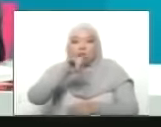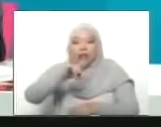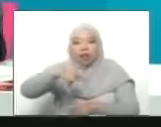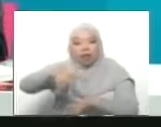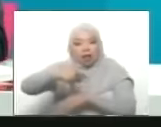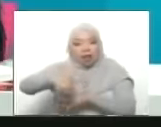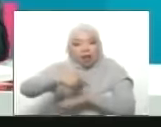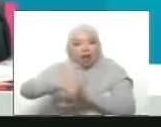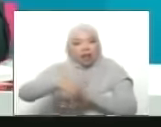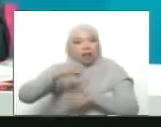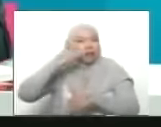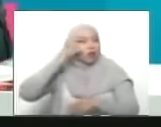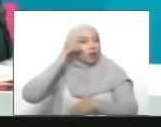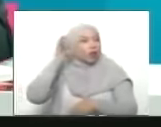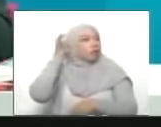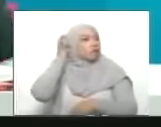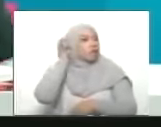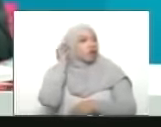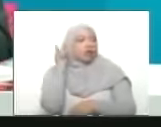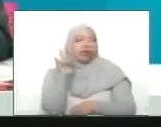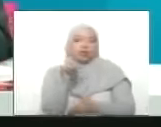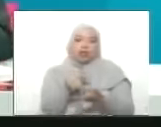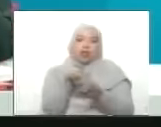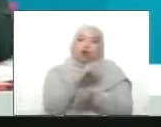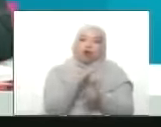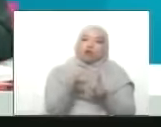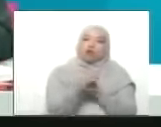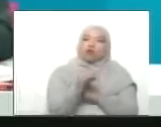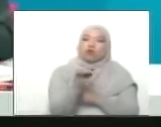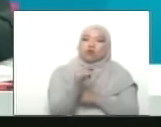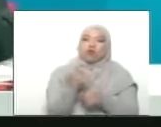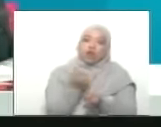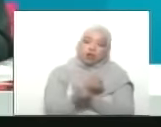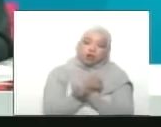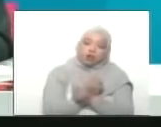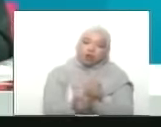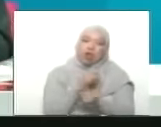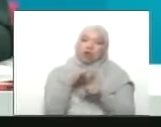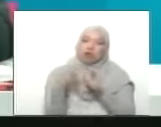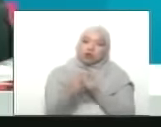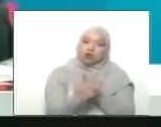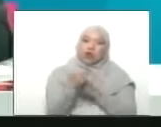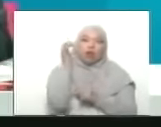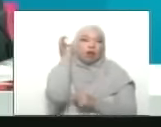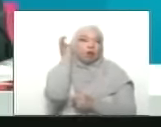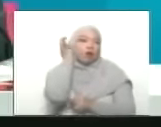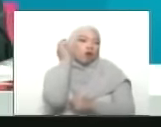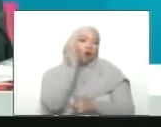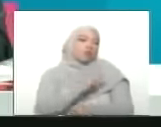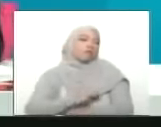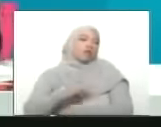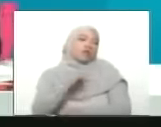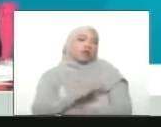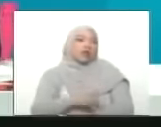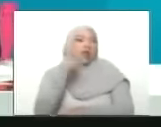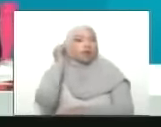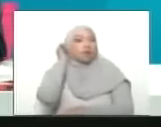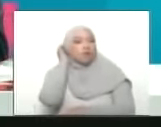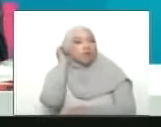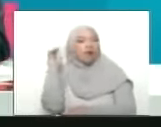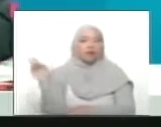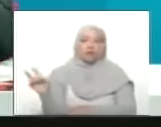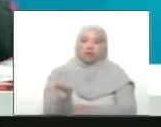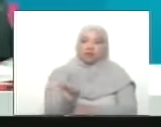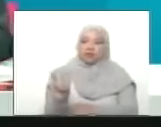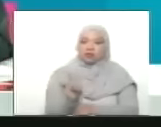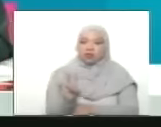paredes la mujer protagonista desde la cultura para la cultura y con la cultura con la gran misión Venezuela mujer